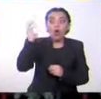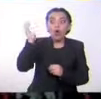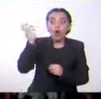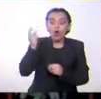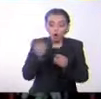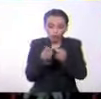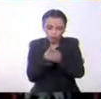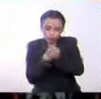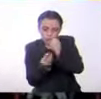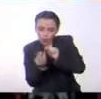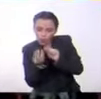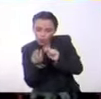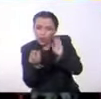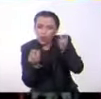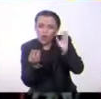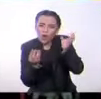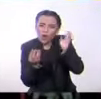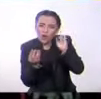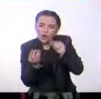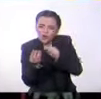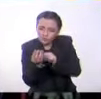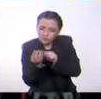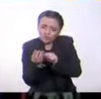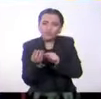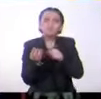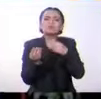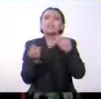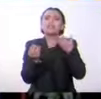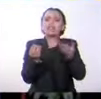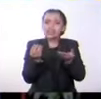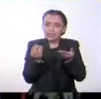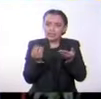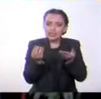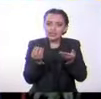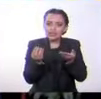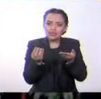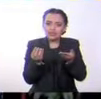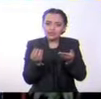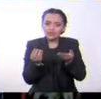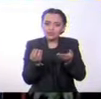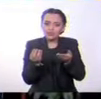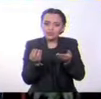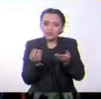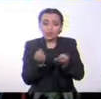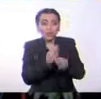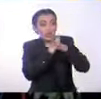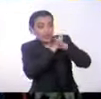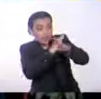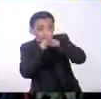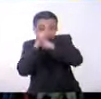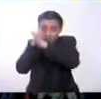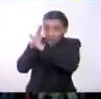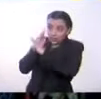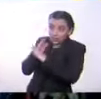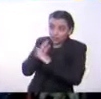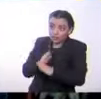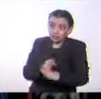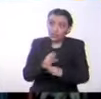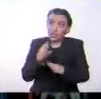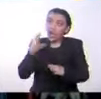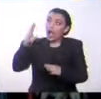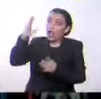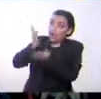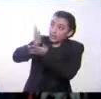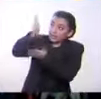uno de los propósitos por los cuales son así, es para defenderlos de los potenciales